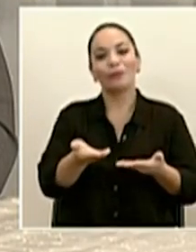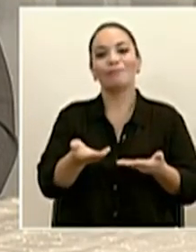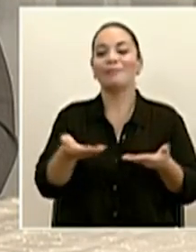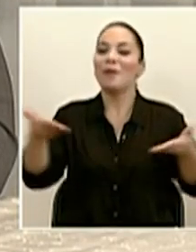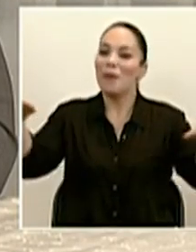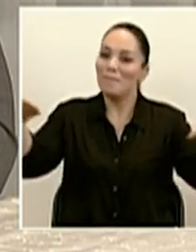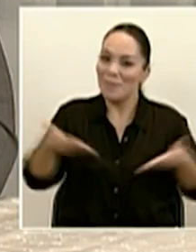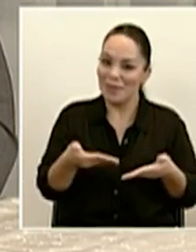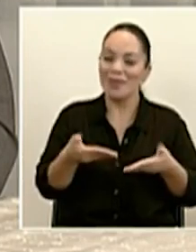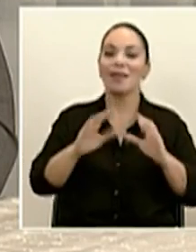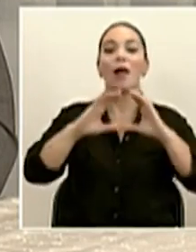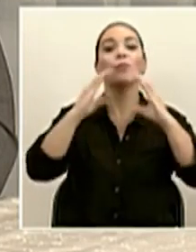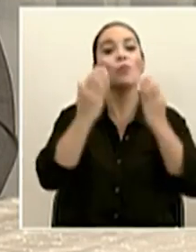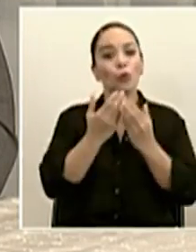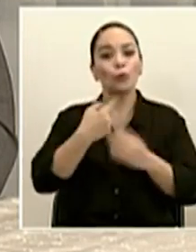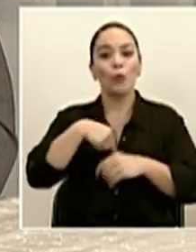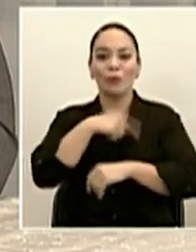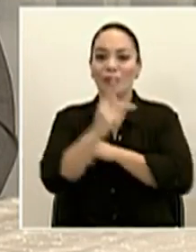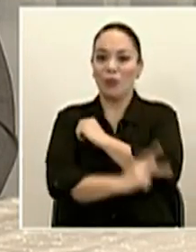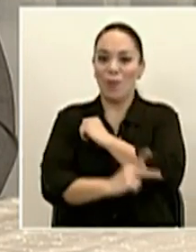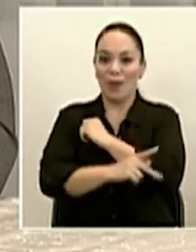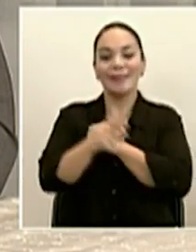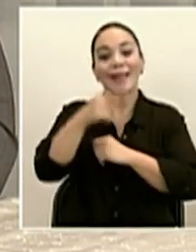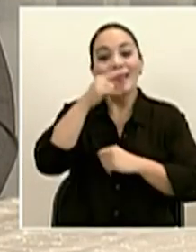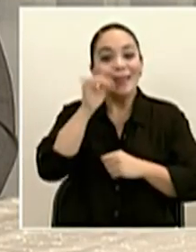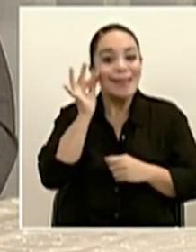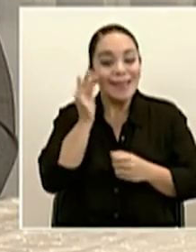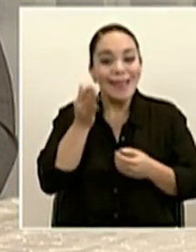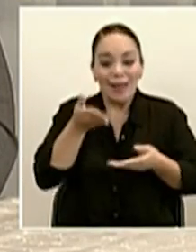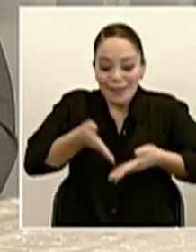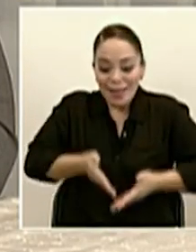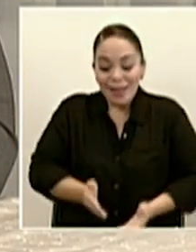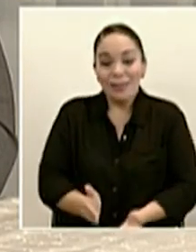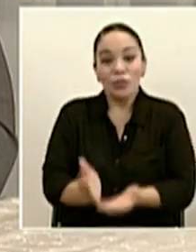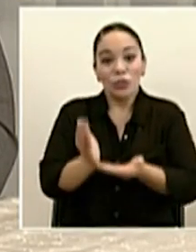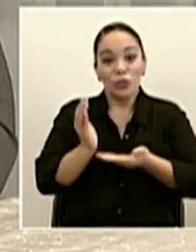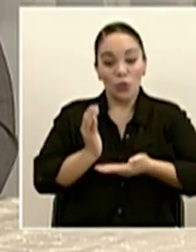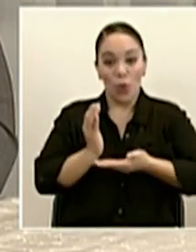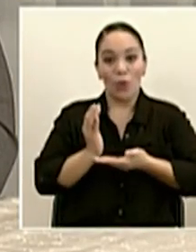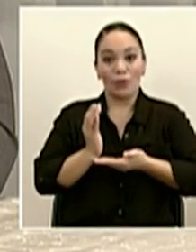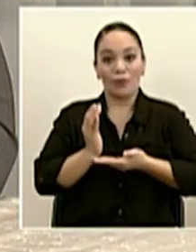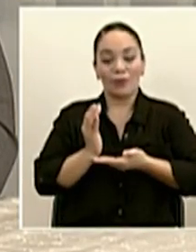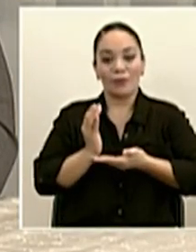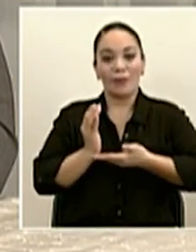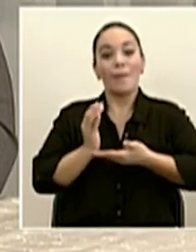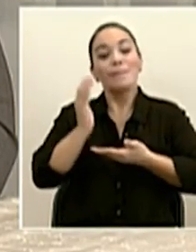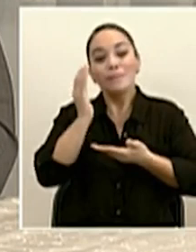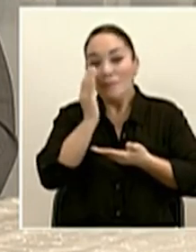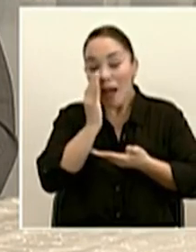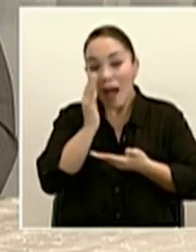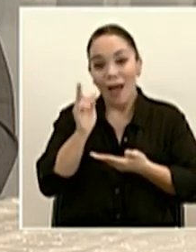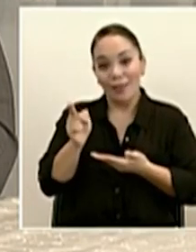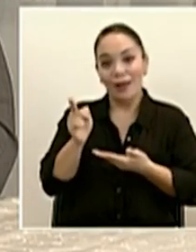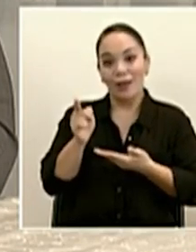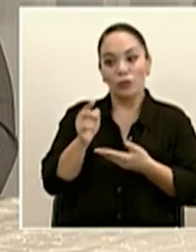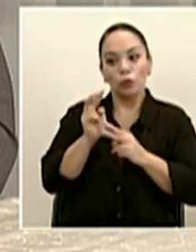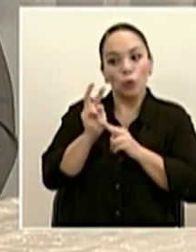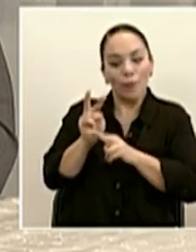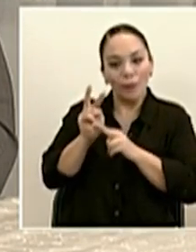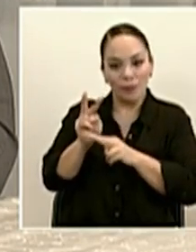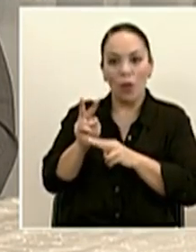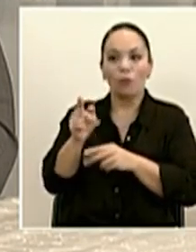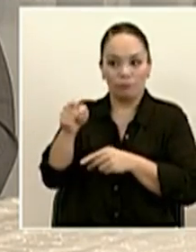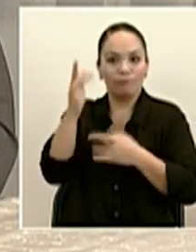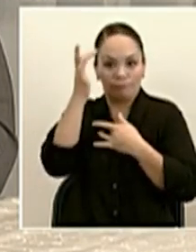mundo y a nuestro país, una niña que nació a partir de su madre, que está siendo supervisada por